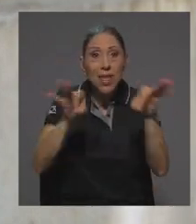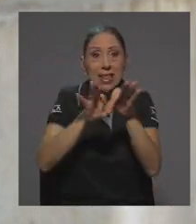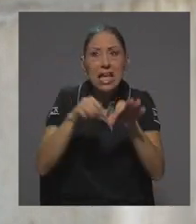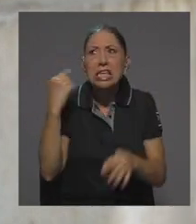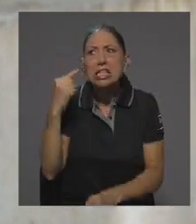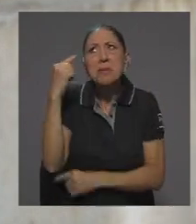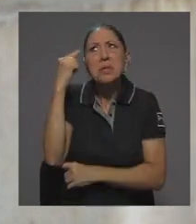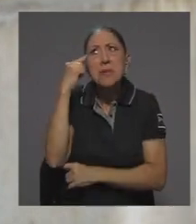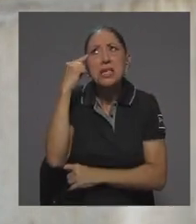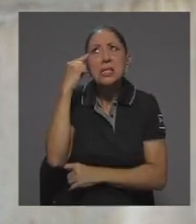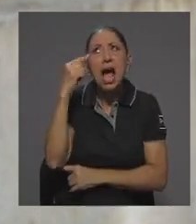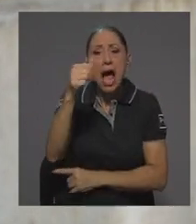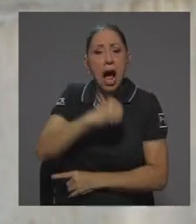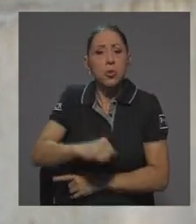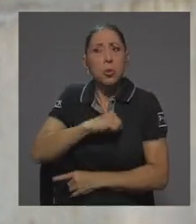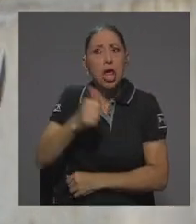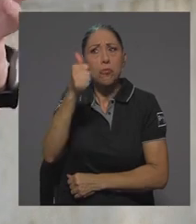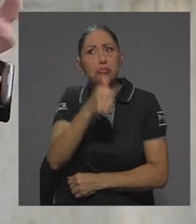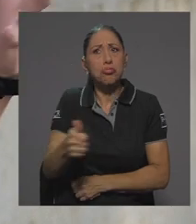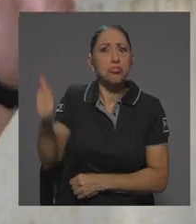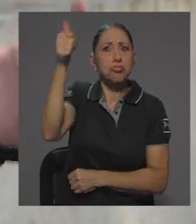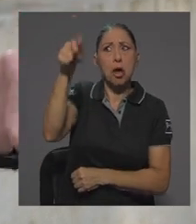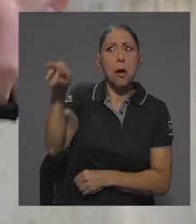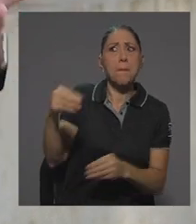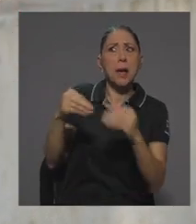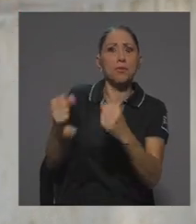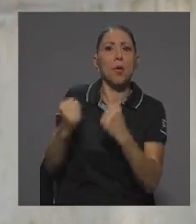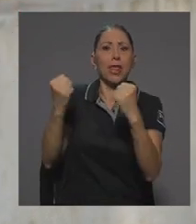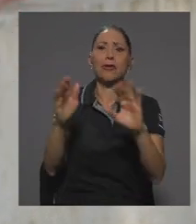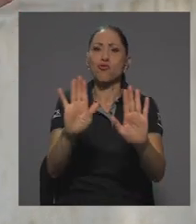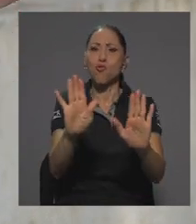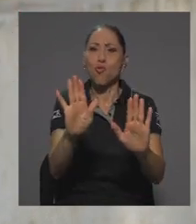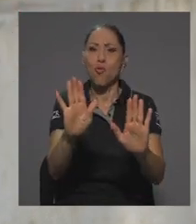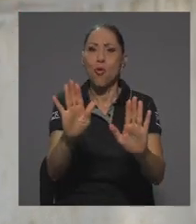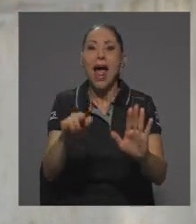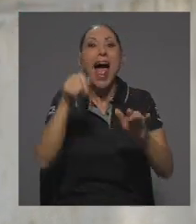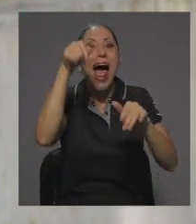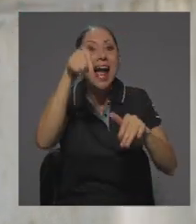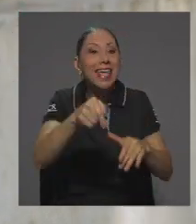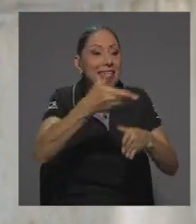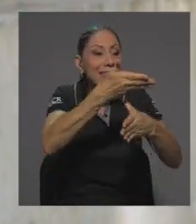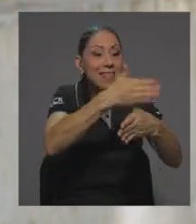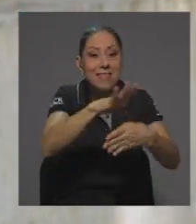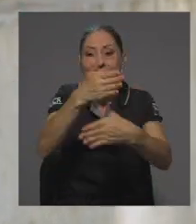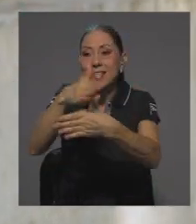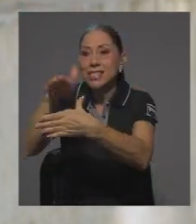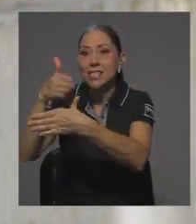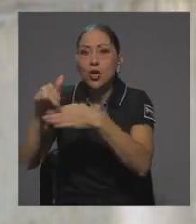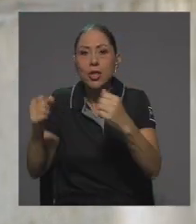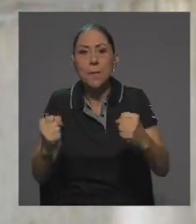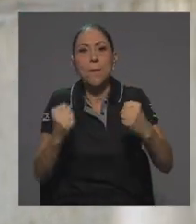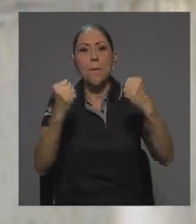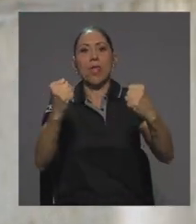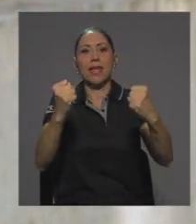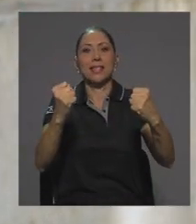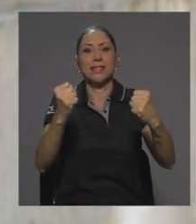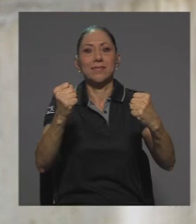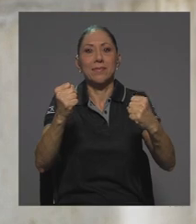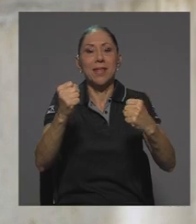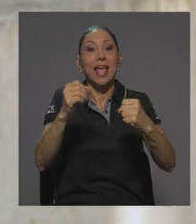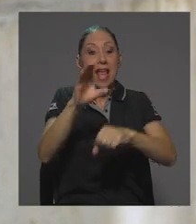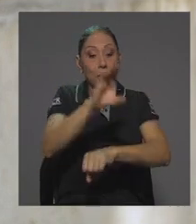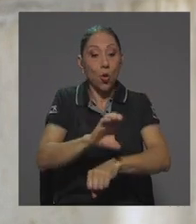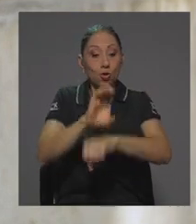es el espacio donde hay más poder, pero no. Tenemos aquí una división de poderes que centra la representación del Consejo